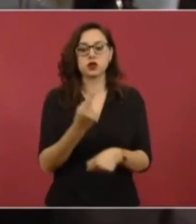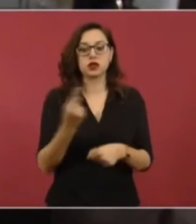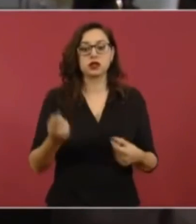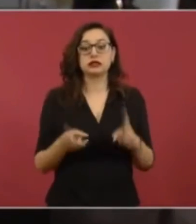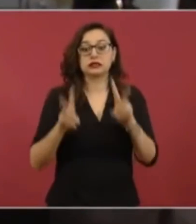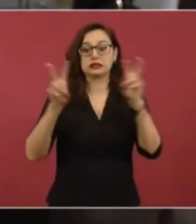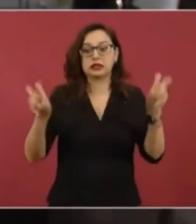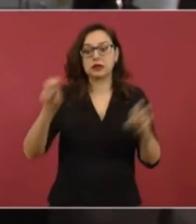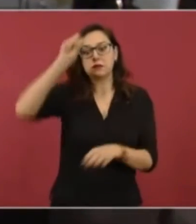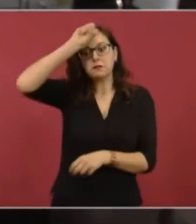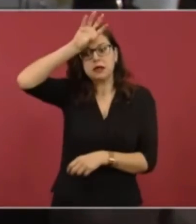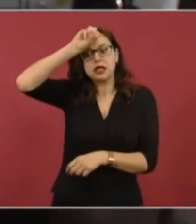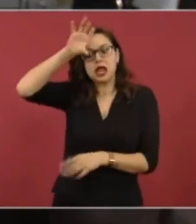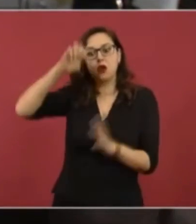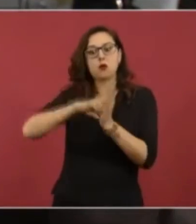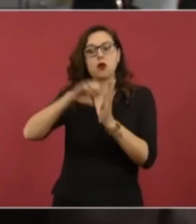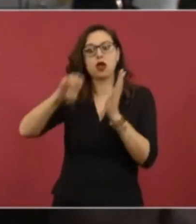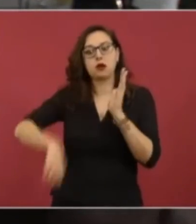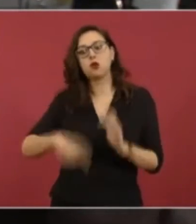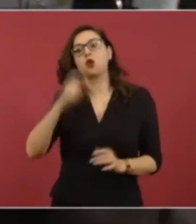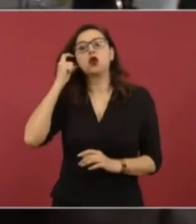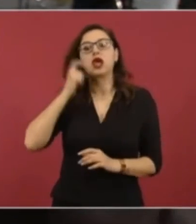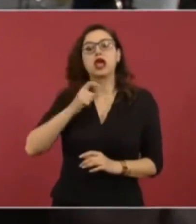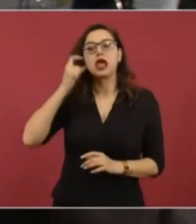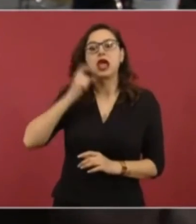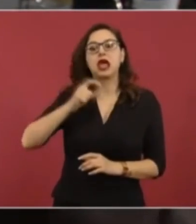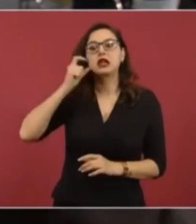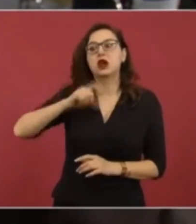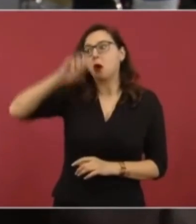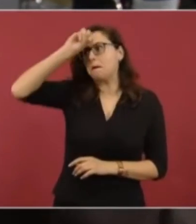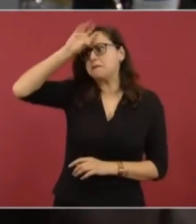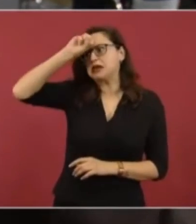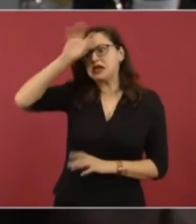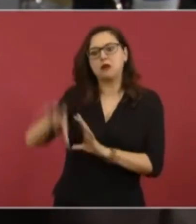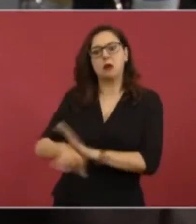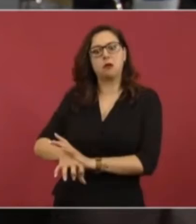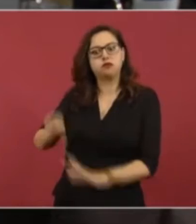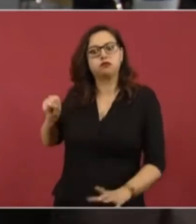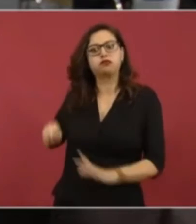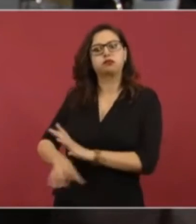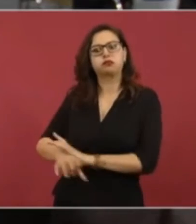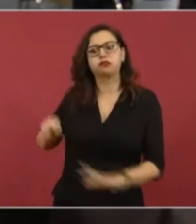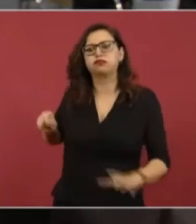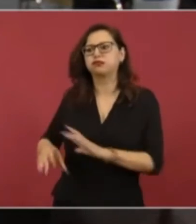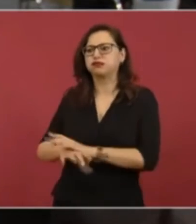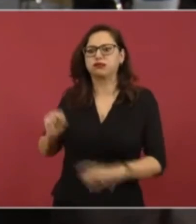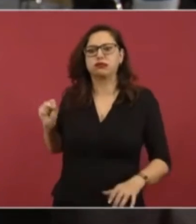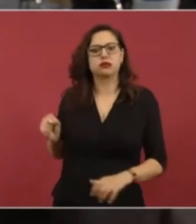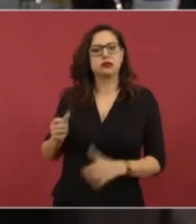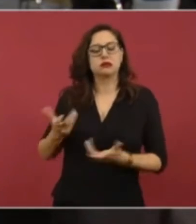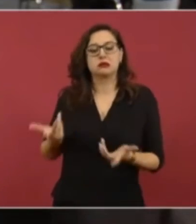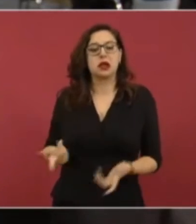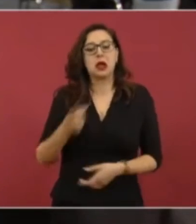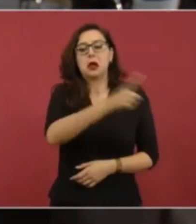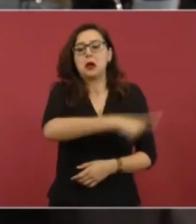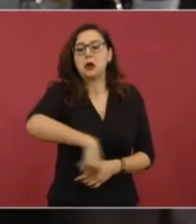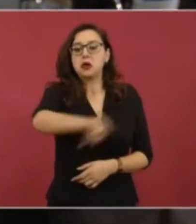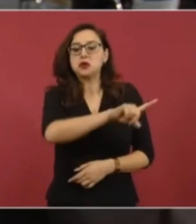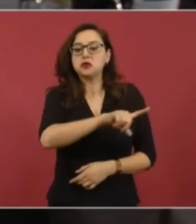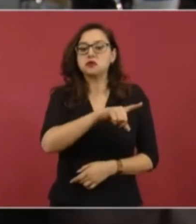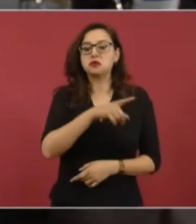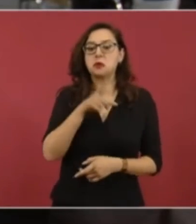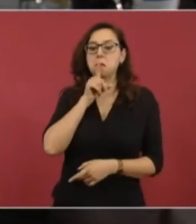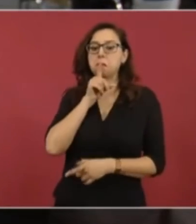minero en el estado de Guerrero, pues han… Son muy conservadores. a cielo abierto, entonces han depredado cerros y no se ha visto estas